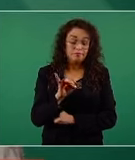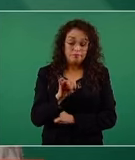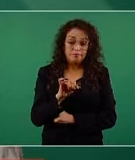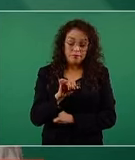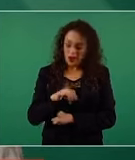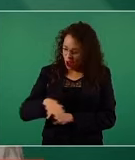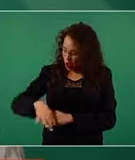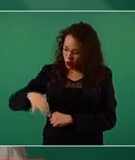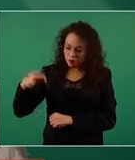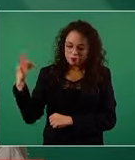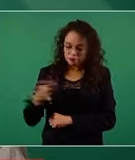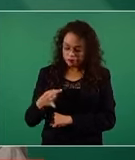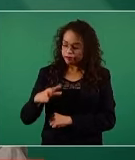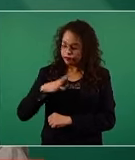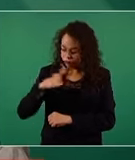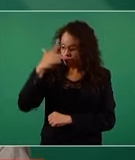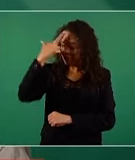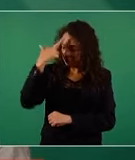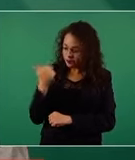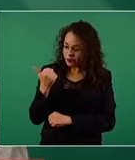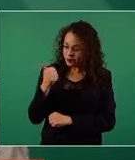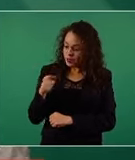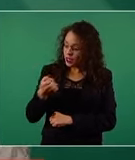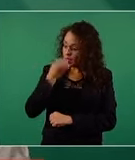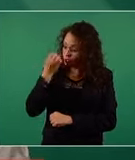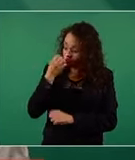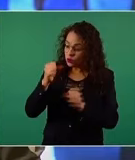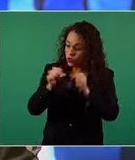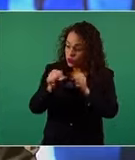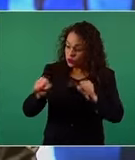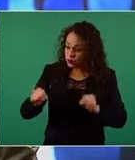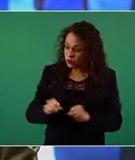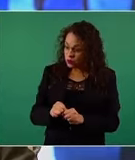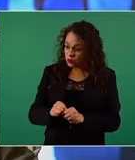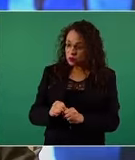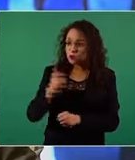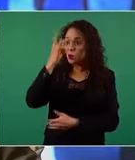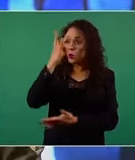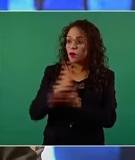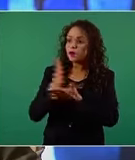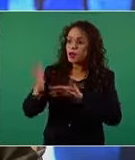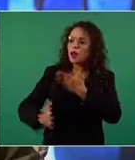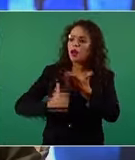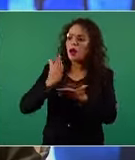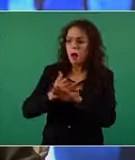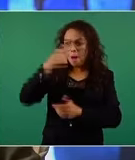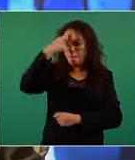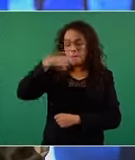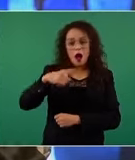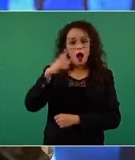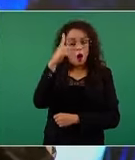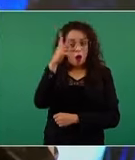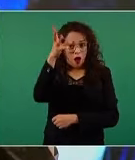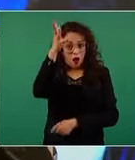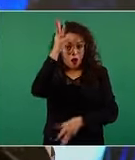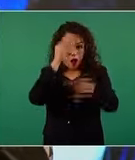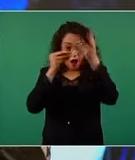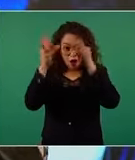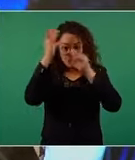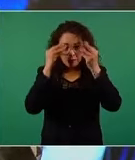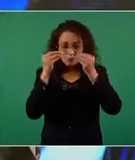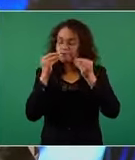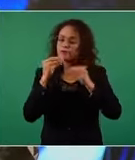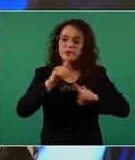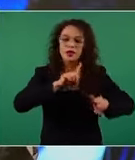o una aula no es solamente el hecho de que se aprenda, sino también se conlleva muchos factores